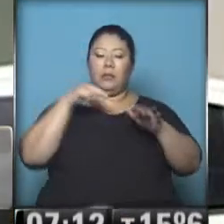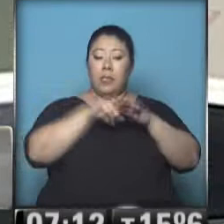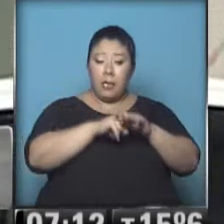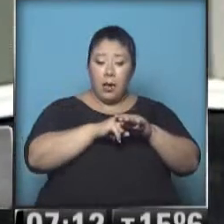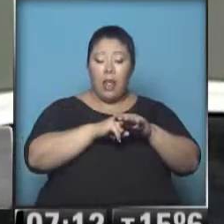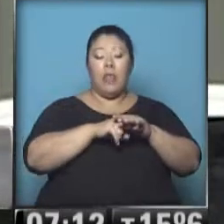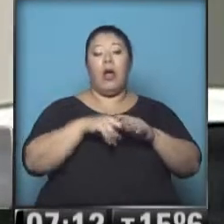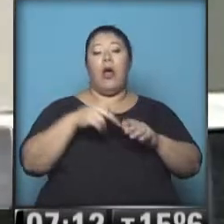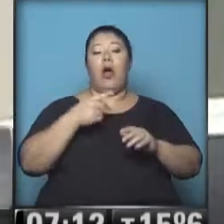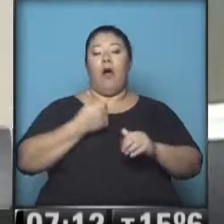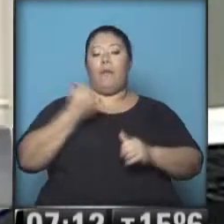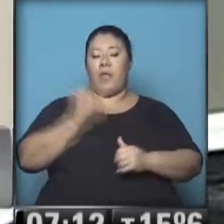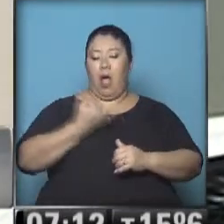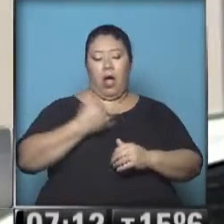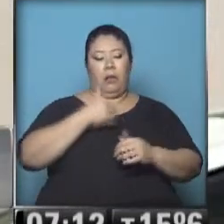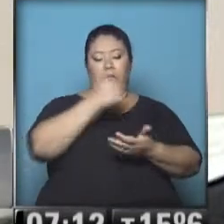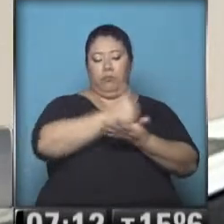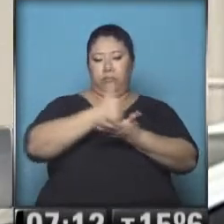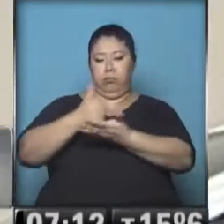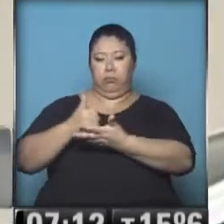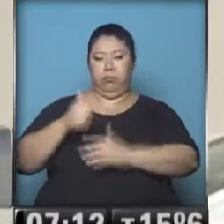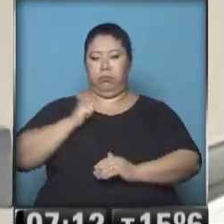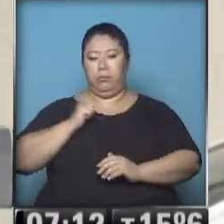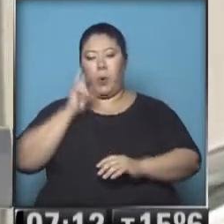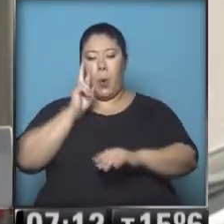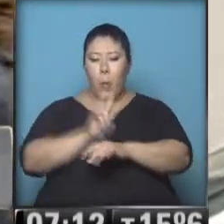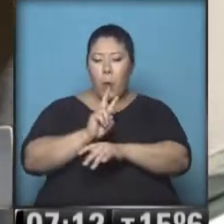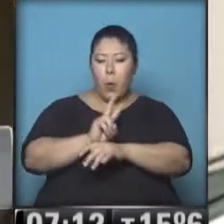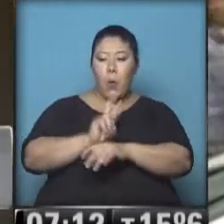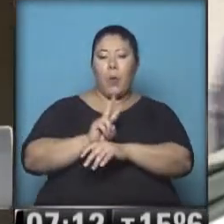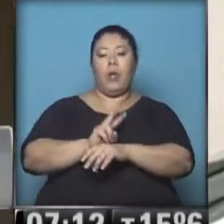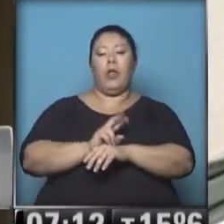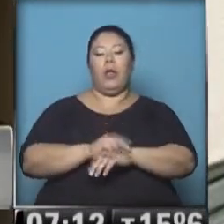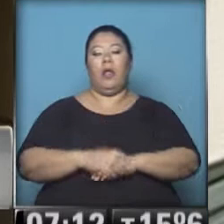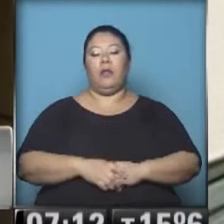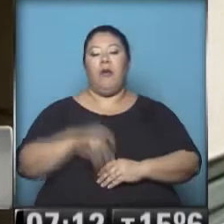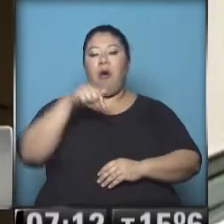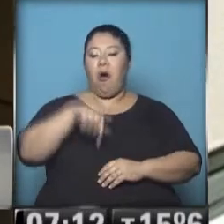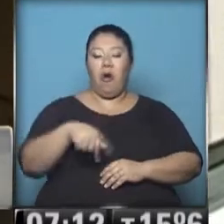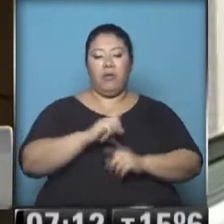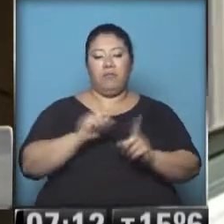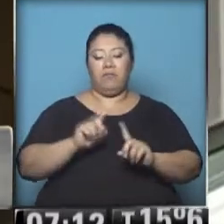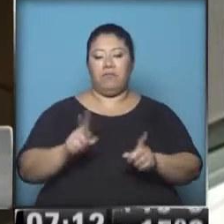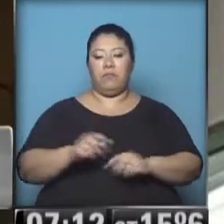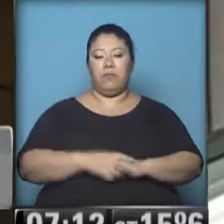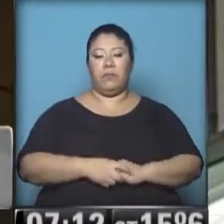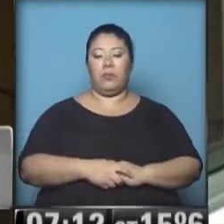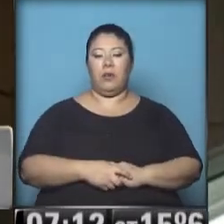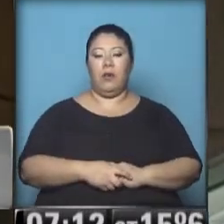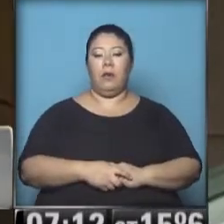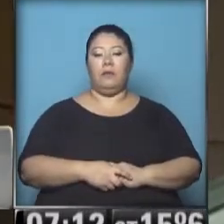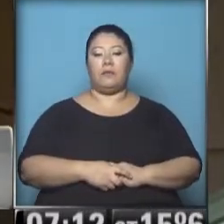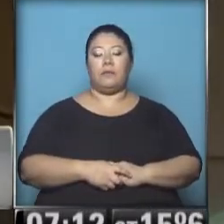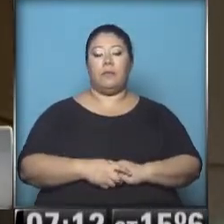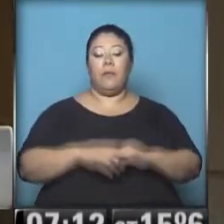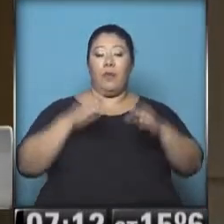el interior, por este pasillo que vemos, que es la entrada exclusiva de las guardias y también las emergencias y las ambulancias, por donde ingresan